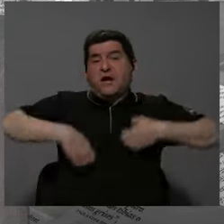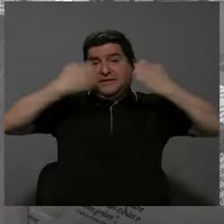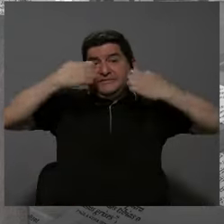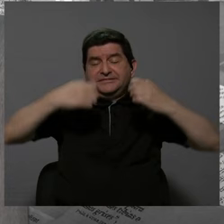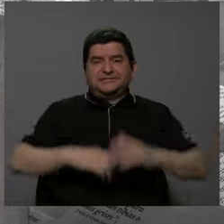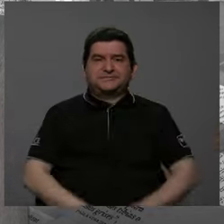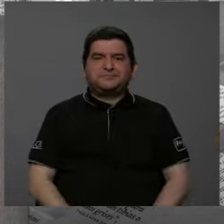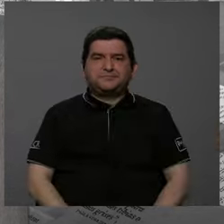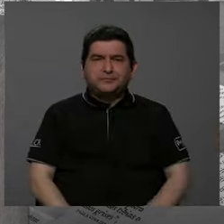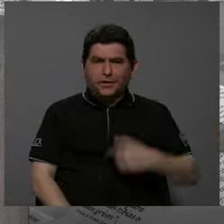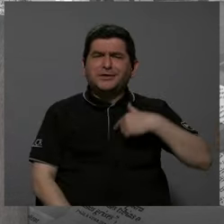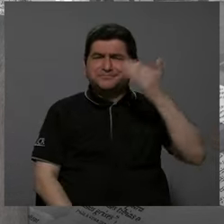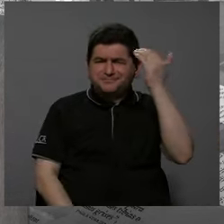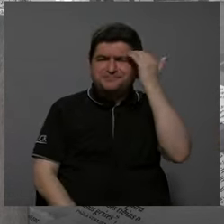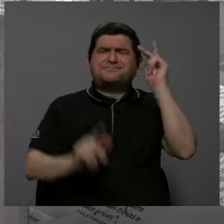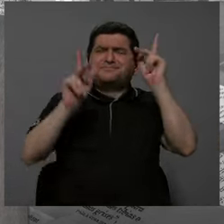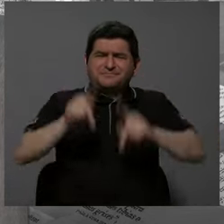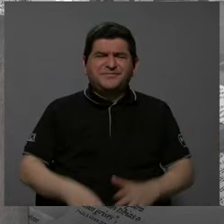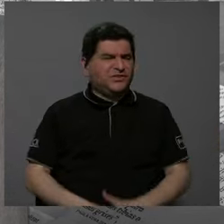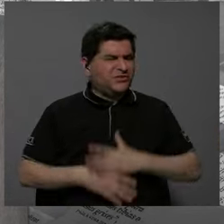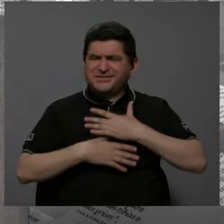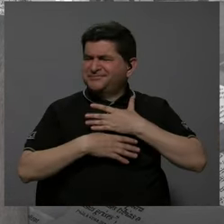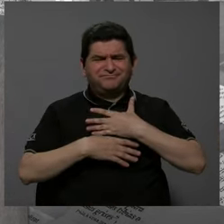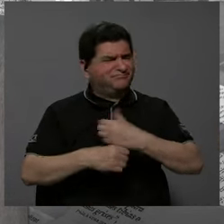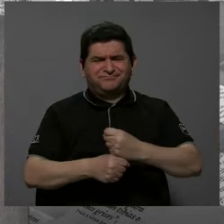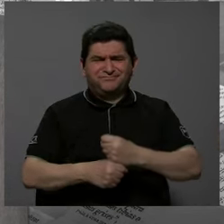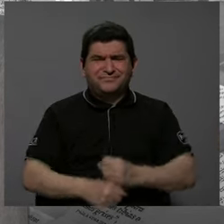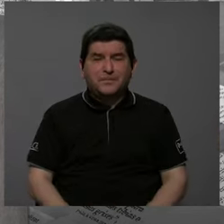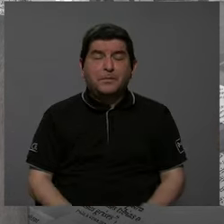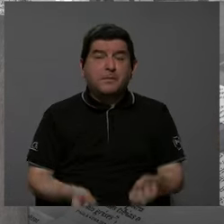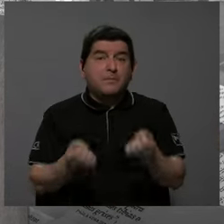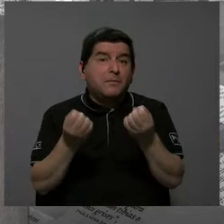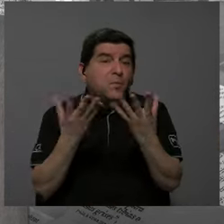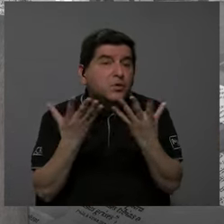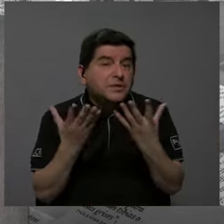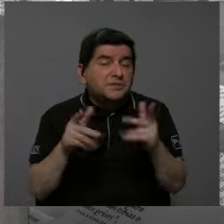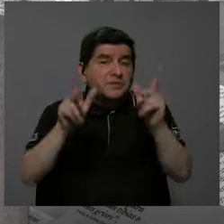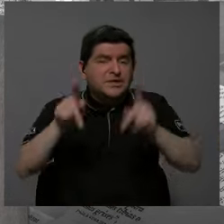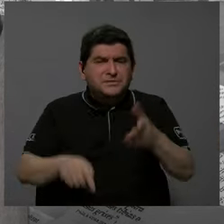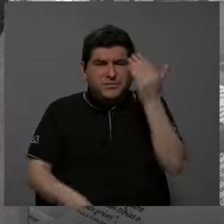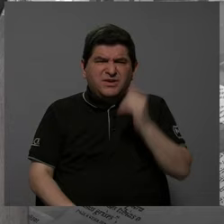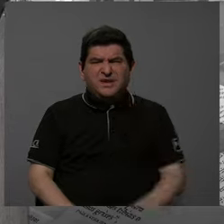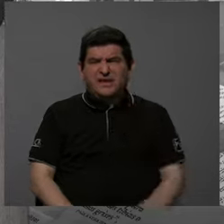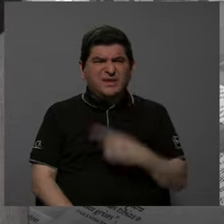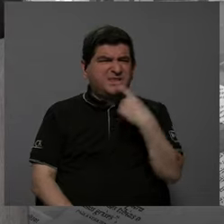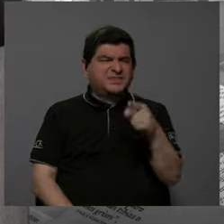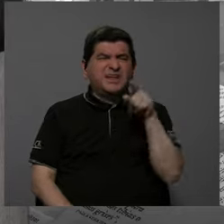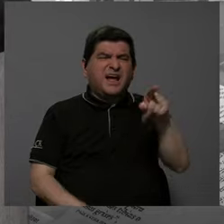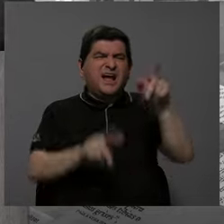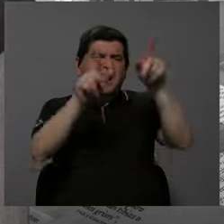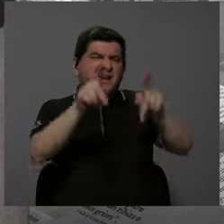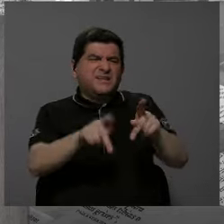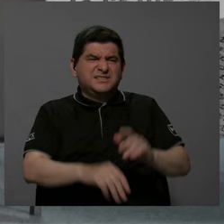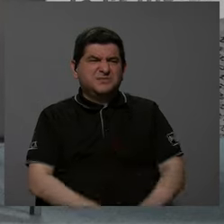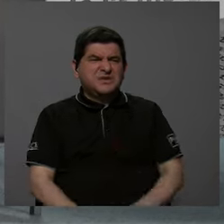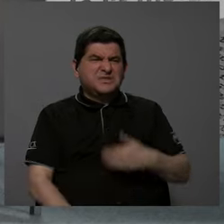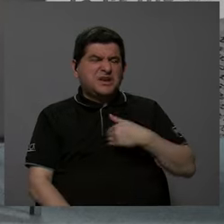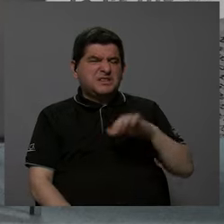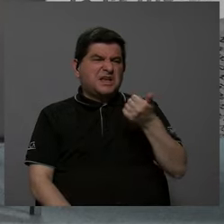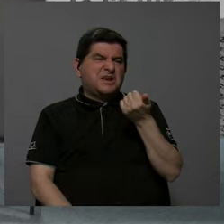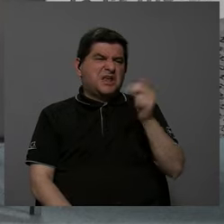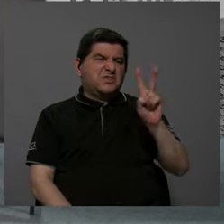había. Entonces, yo sé que la gente tiene desconfianza, y mucha es por lo que hablábamos antes, ay no, es que tal fulano tiene